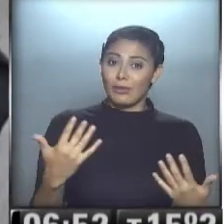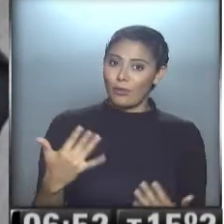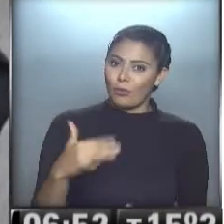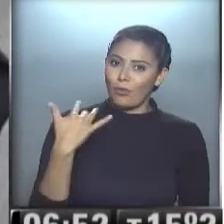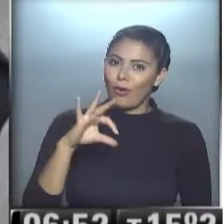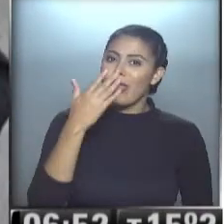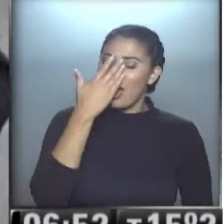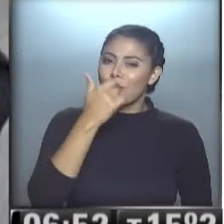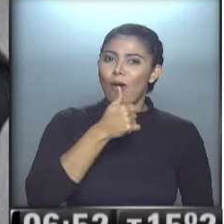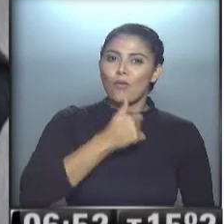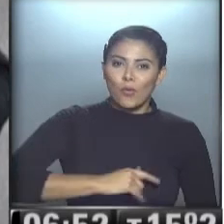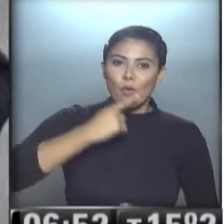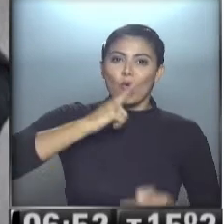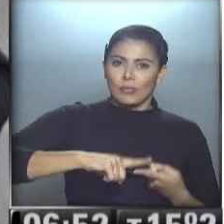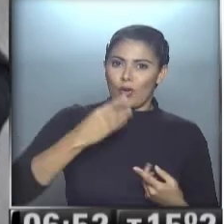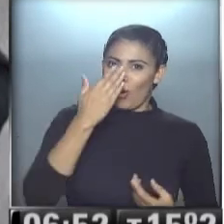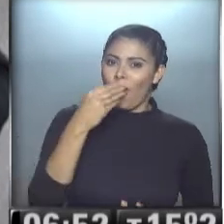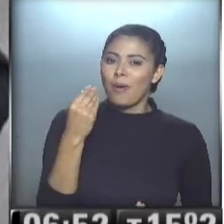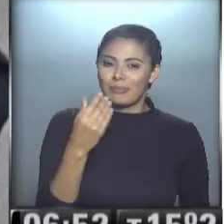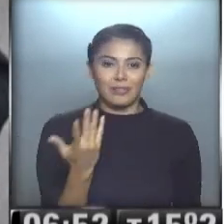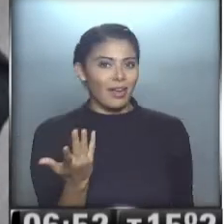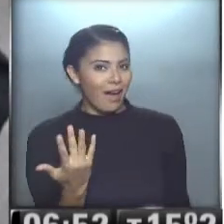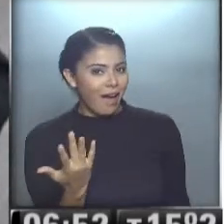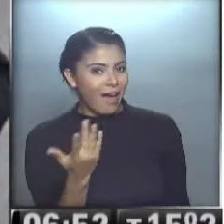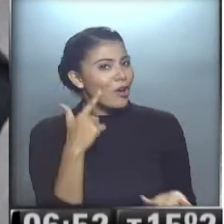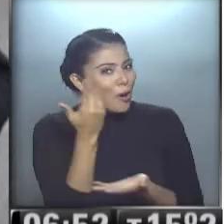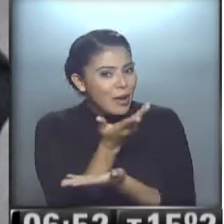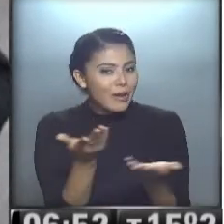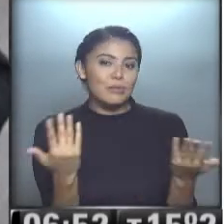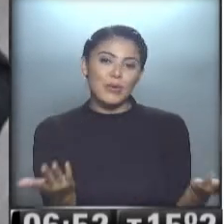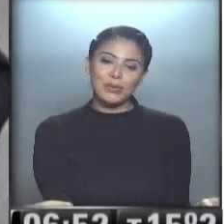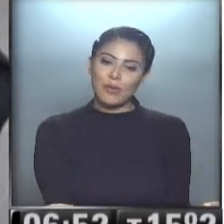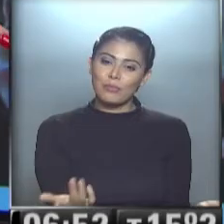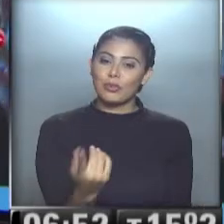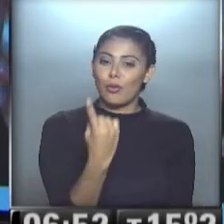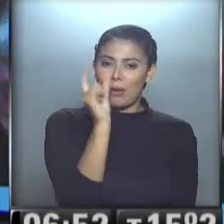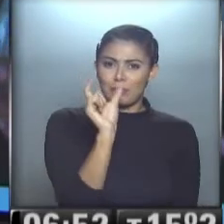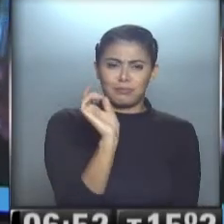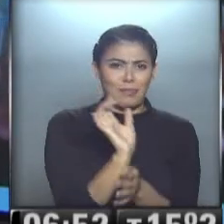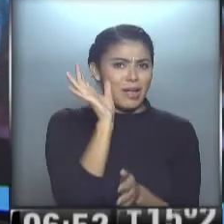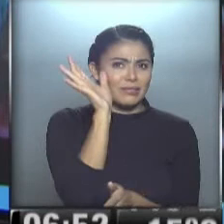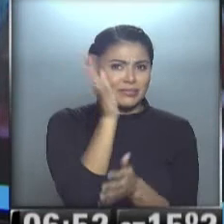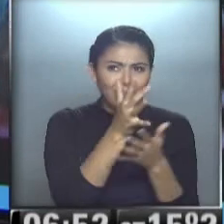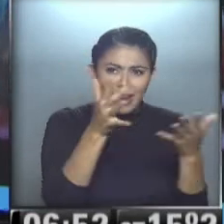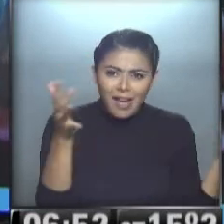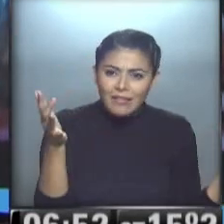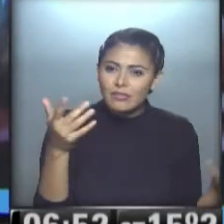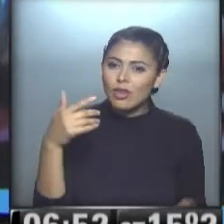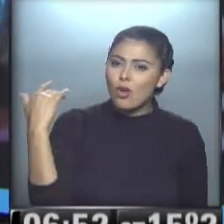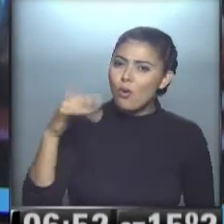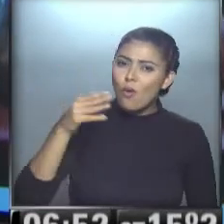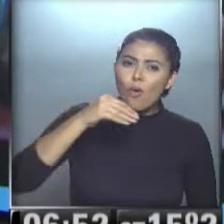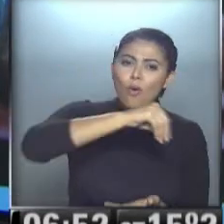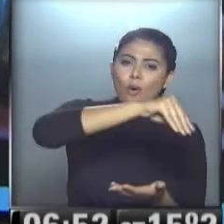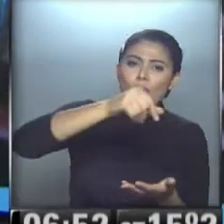que agarrarse después de ese mate. Ay, Eduardo. Compartirlo, por supuesto, para uno solo es muy grande esto, ¿no? ¿Cuánto gastadero de